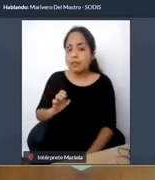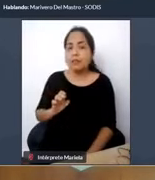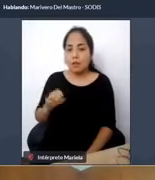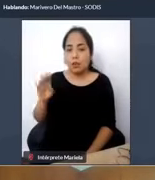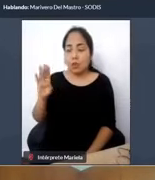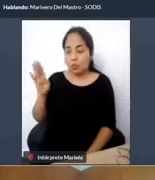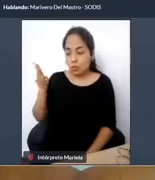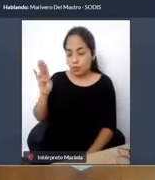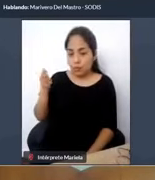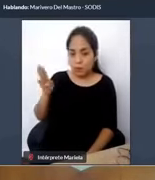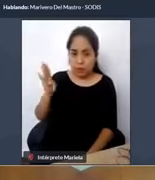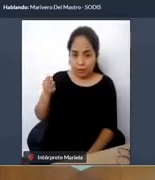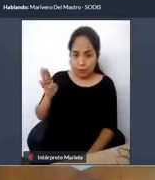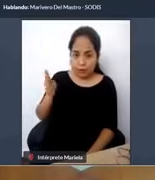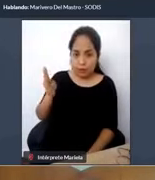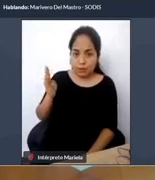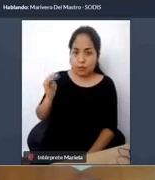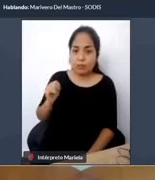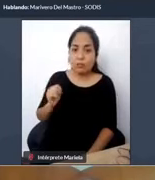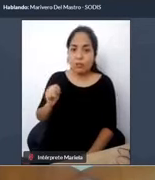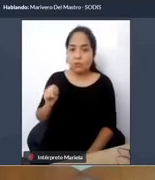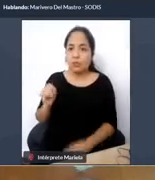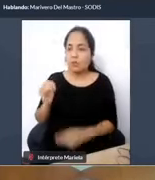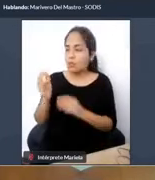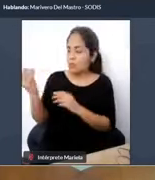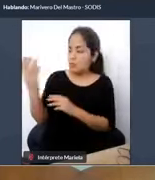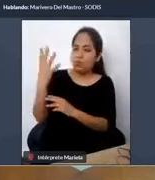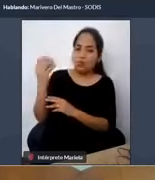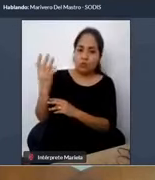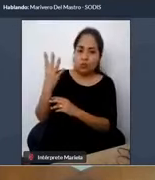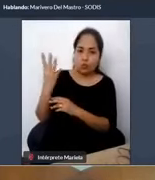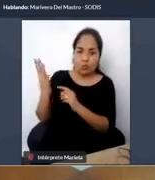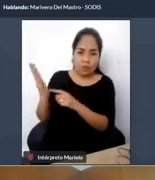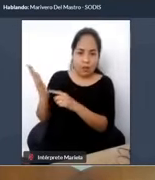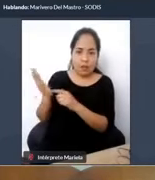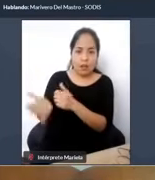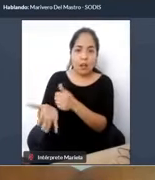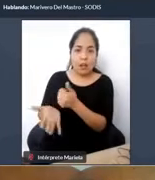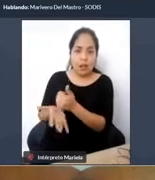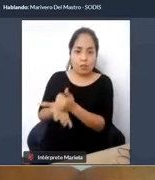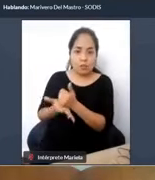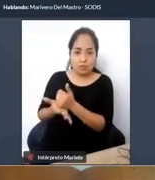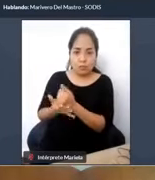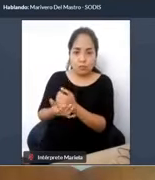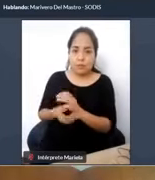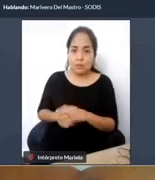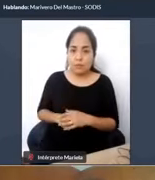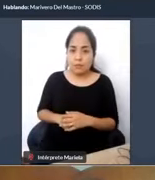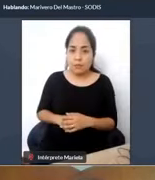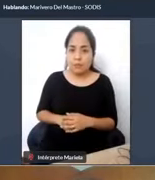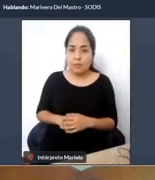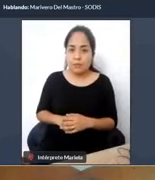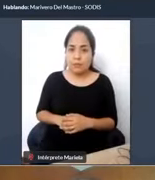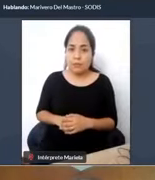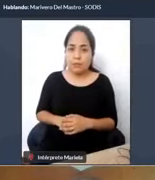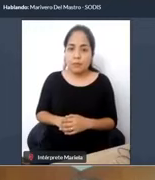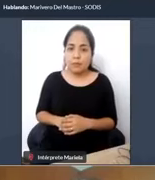accesibles, luminosos, para personas con discapacidad visual